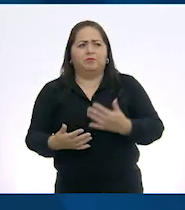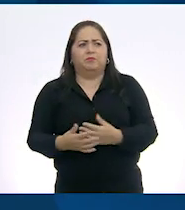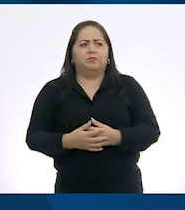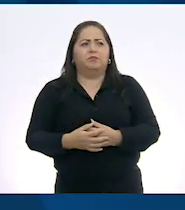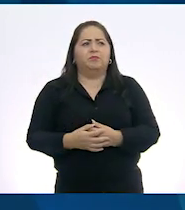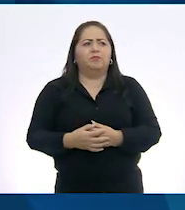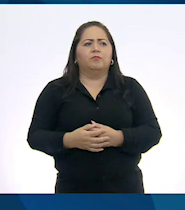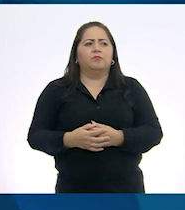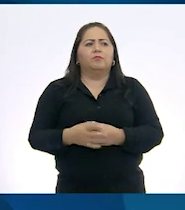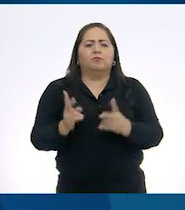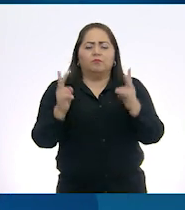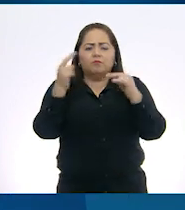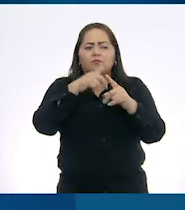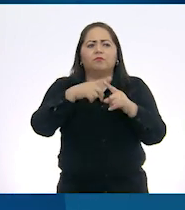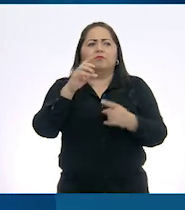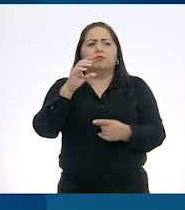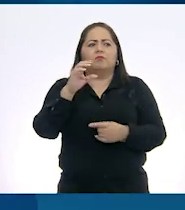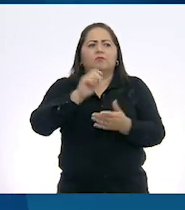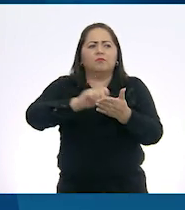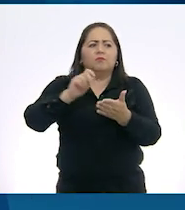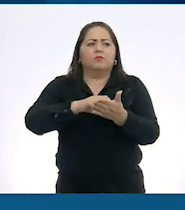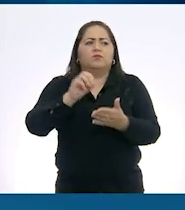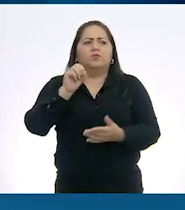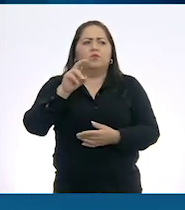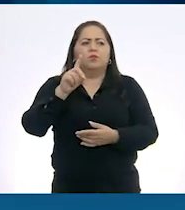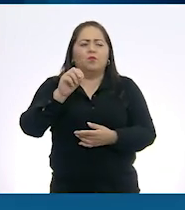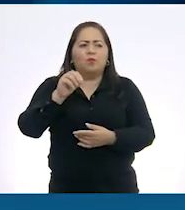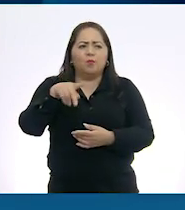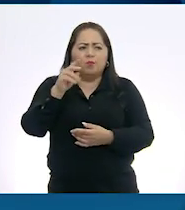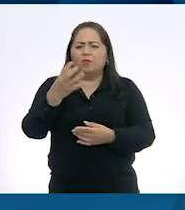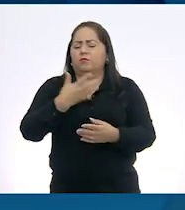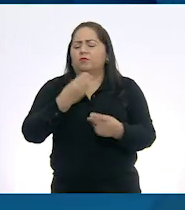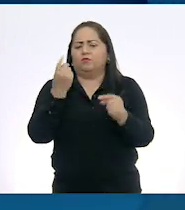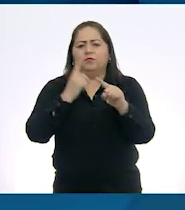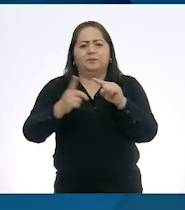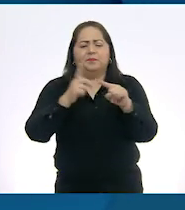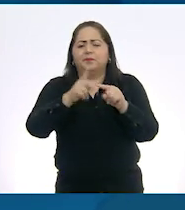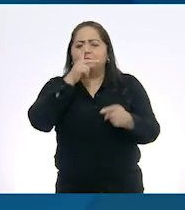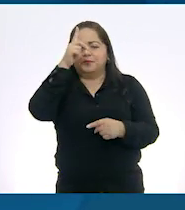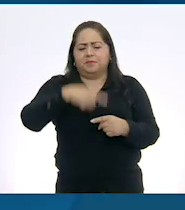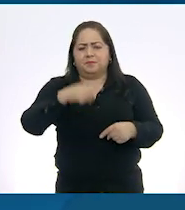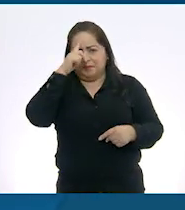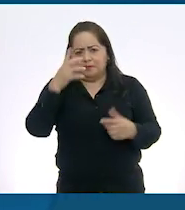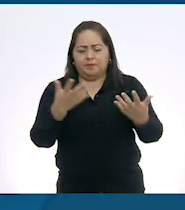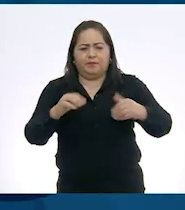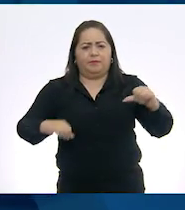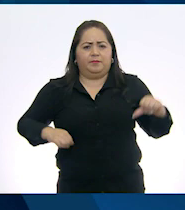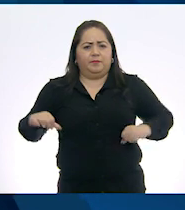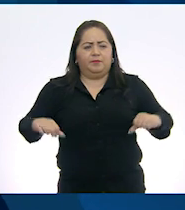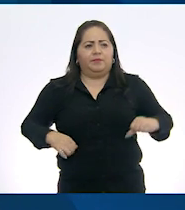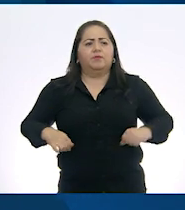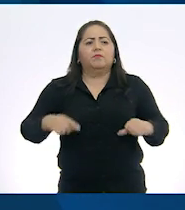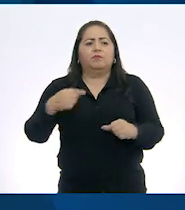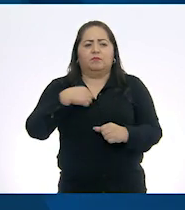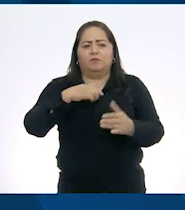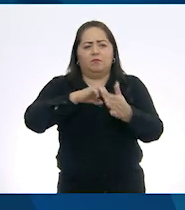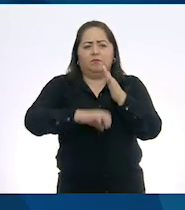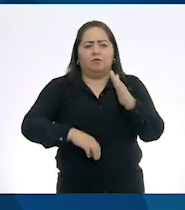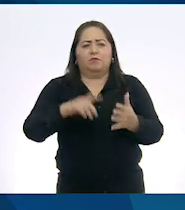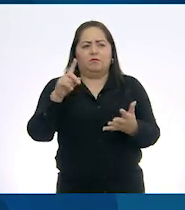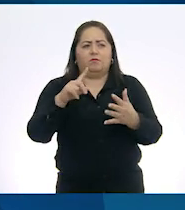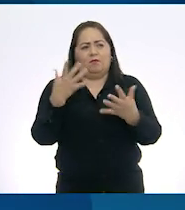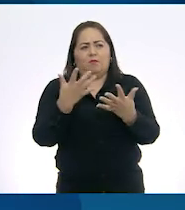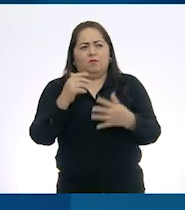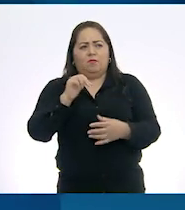ordenar elementos, respuestas escritas, sudokus. Hay gran variedad de actividades. Yo, por ejemplo, voy a hacer una